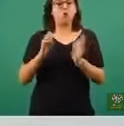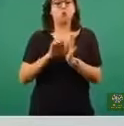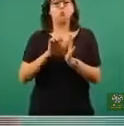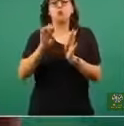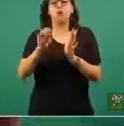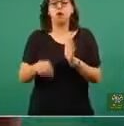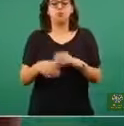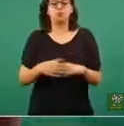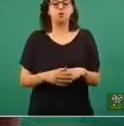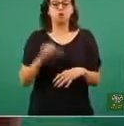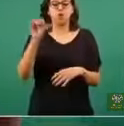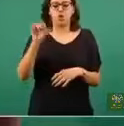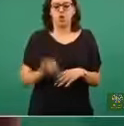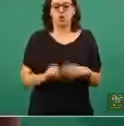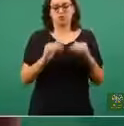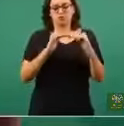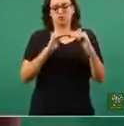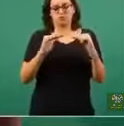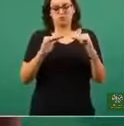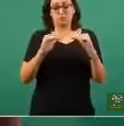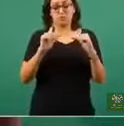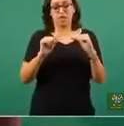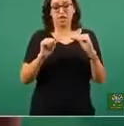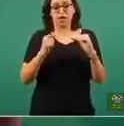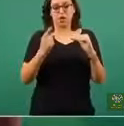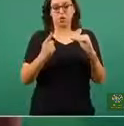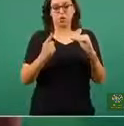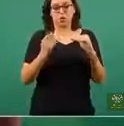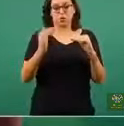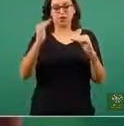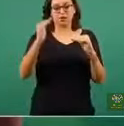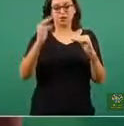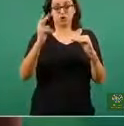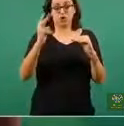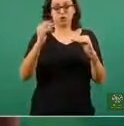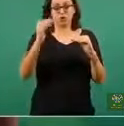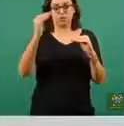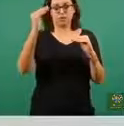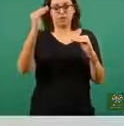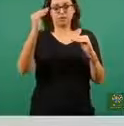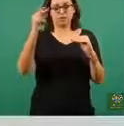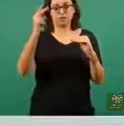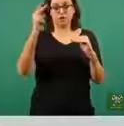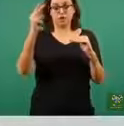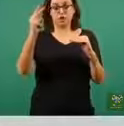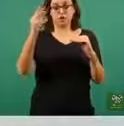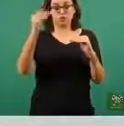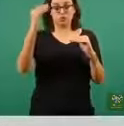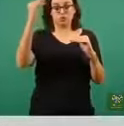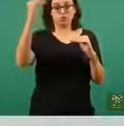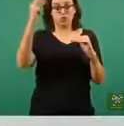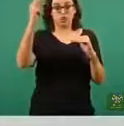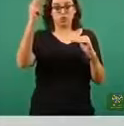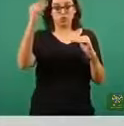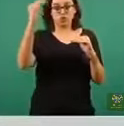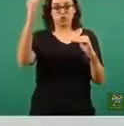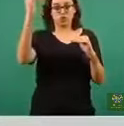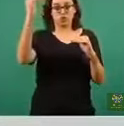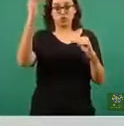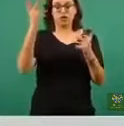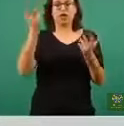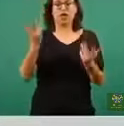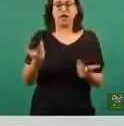incrementó un punto porcentual y pasado mañana incrementó dos puntos porcentuales y pasado mañana vuelve a incrementar otro, es decir, empieza a tener una